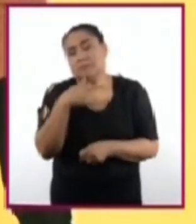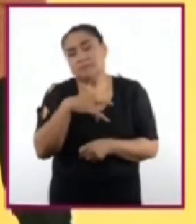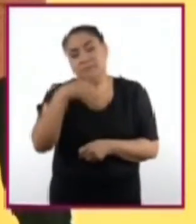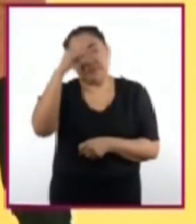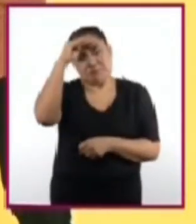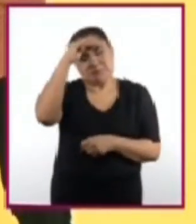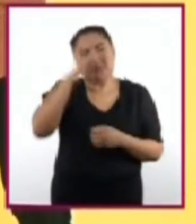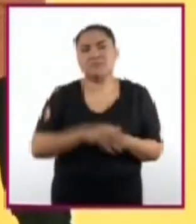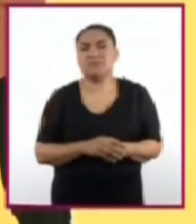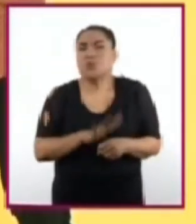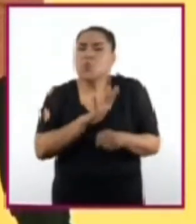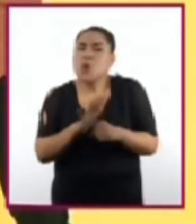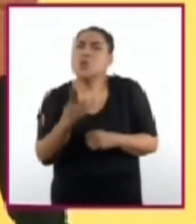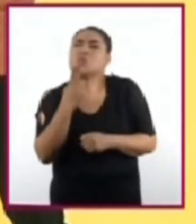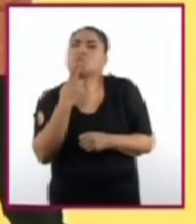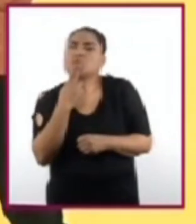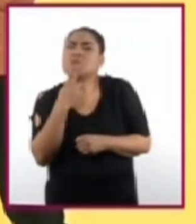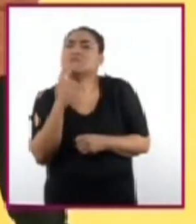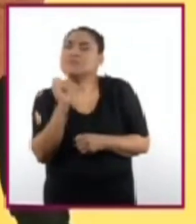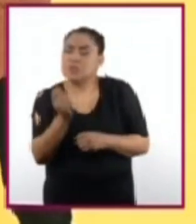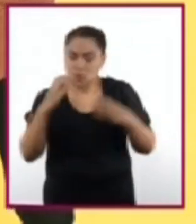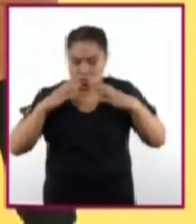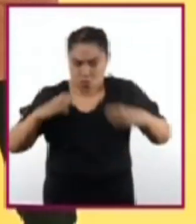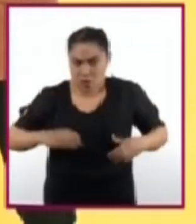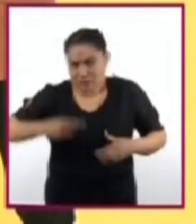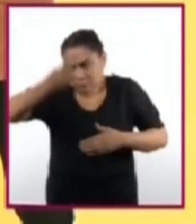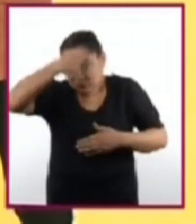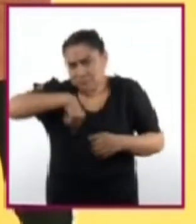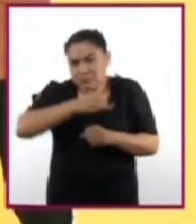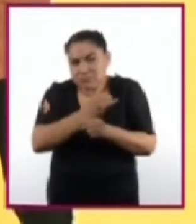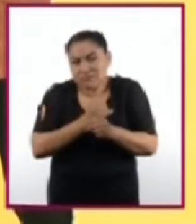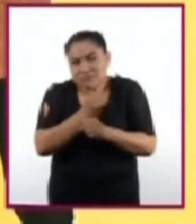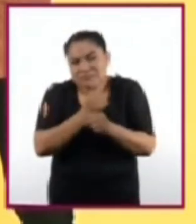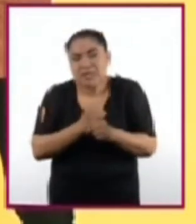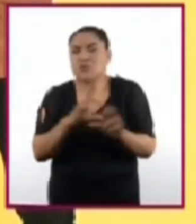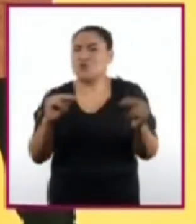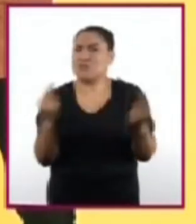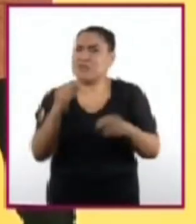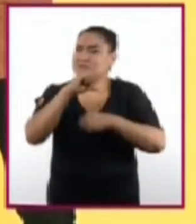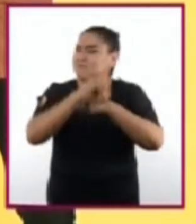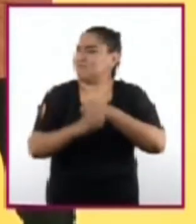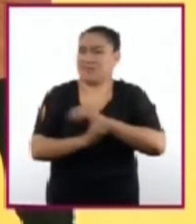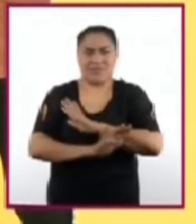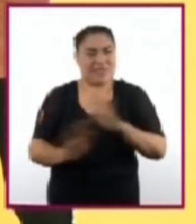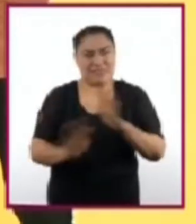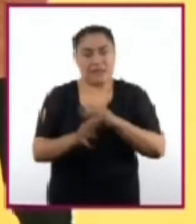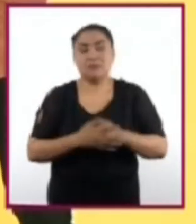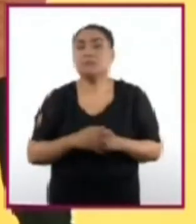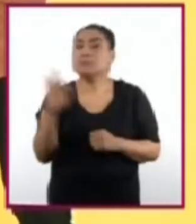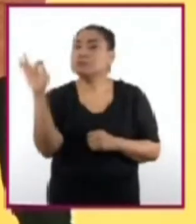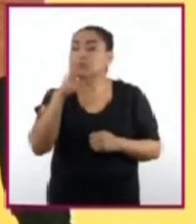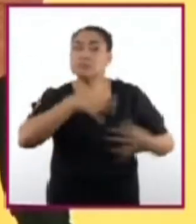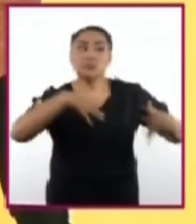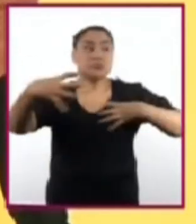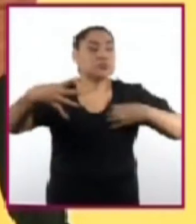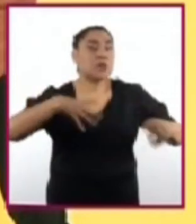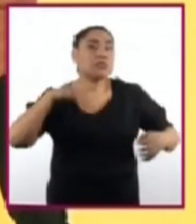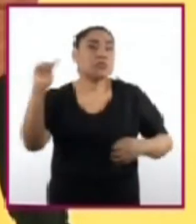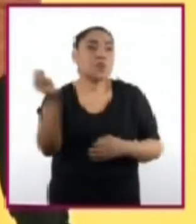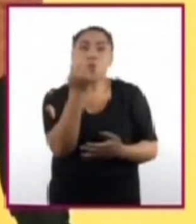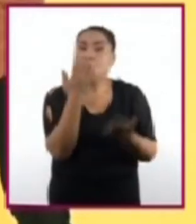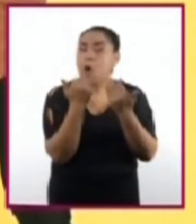¿Qué utilidad tiene la exploración del cuerpo humano sin necesidad de abrirlo? ¿Qué pasaría si no existieran desarrollos